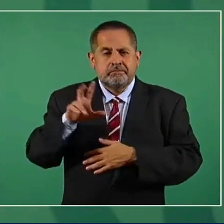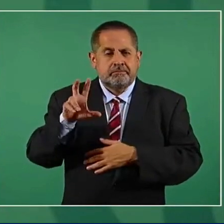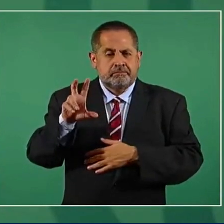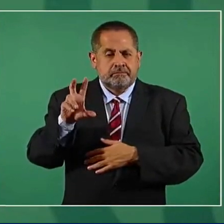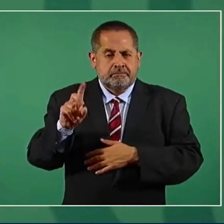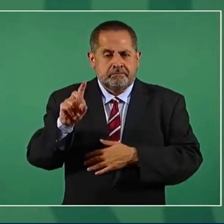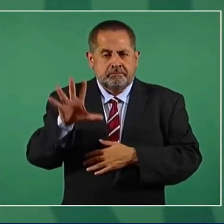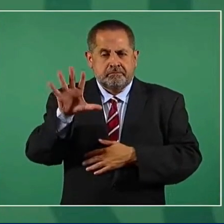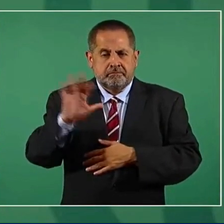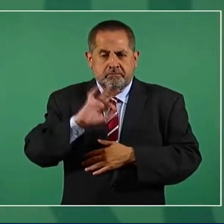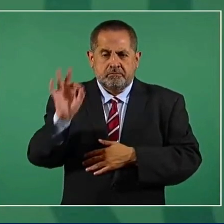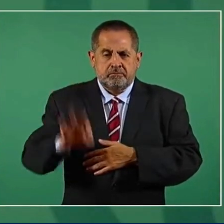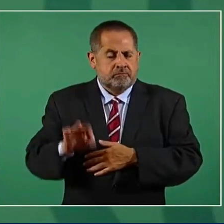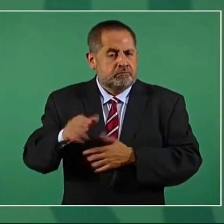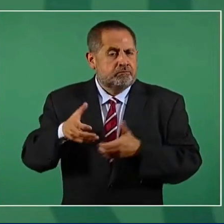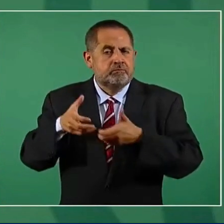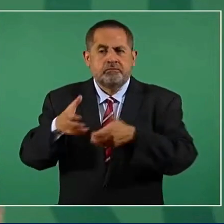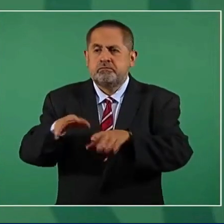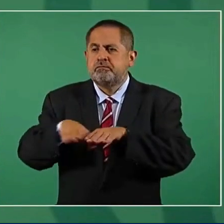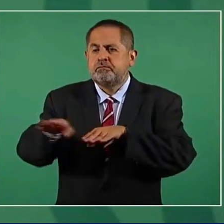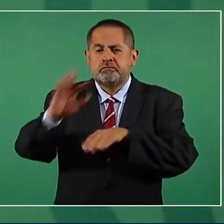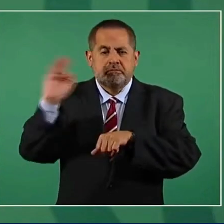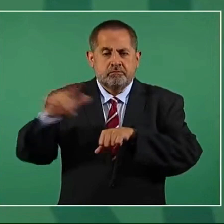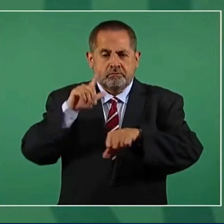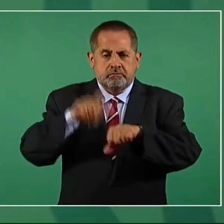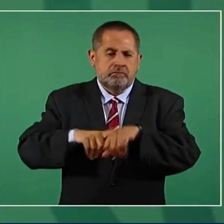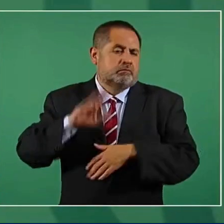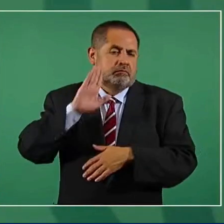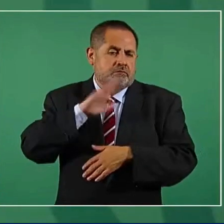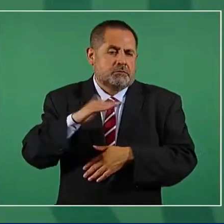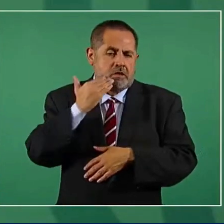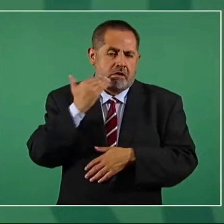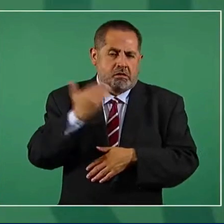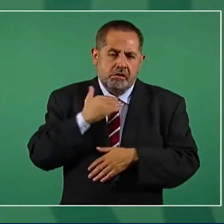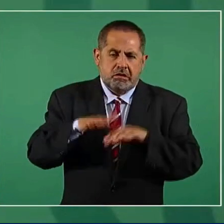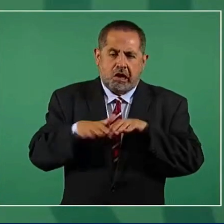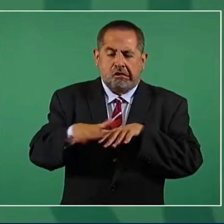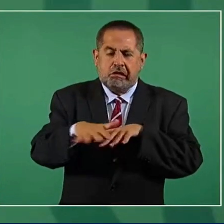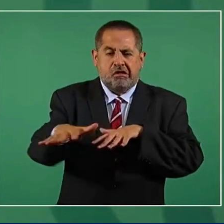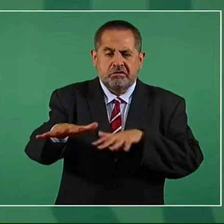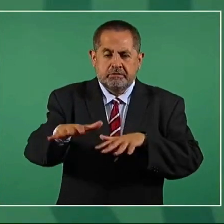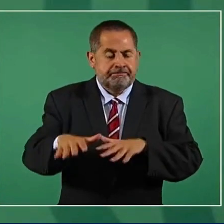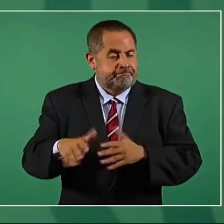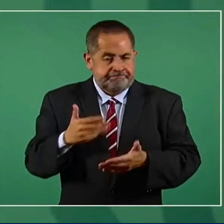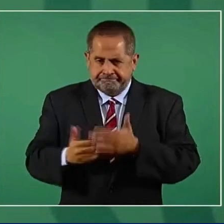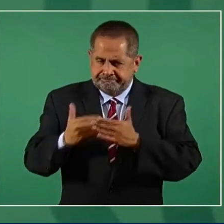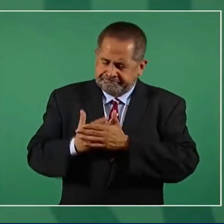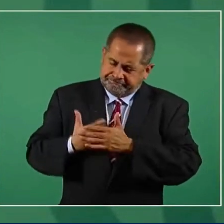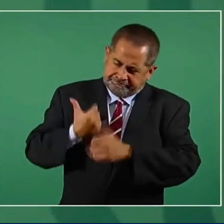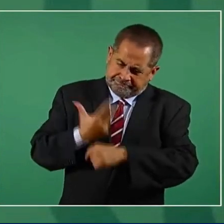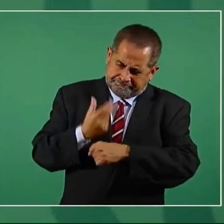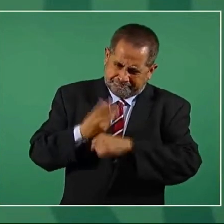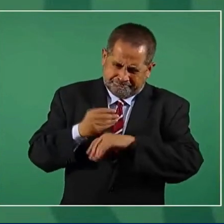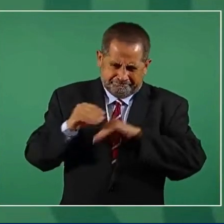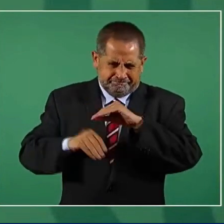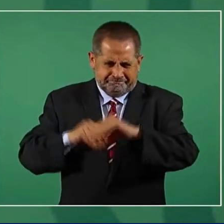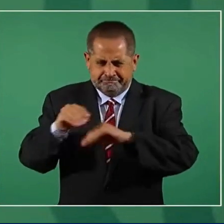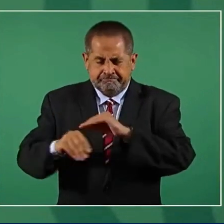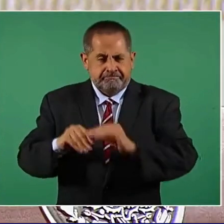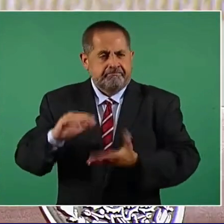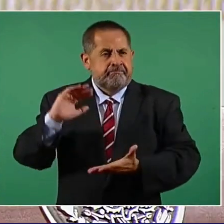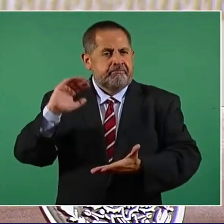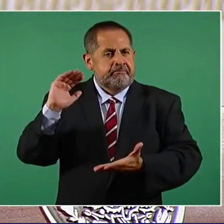las carreteras federales estaban en mal estado. Y ahora hemos reducido